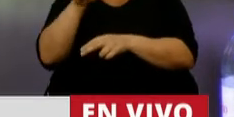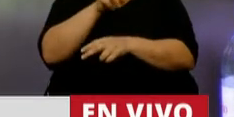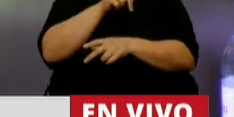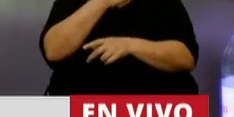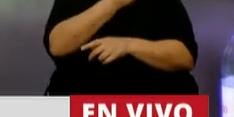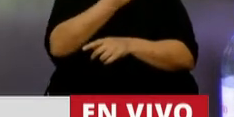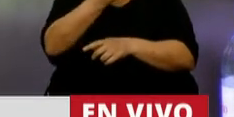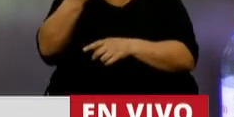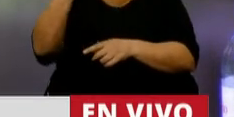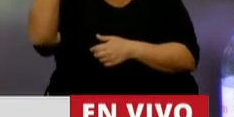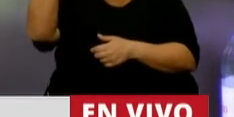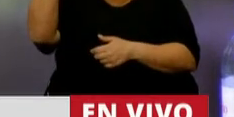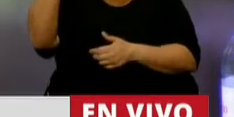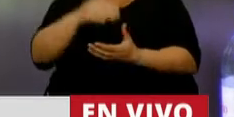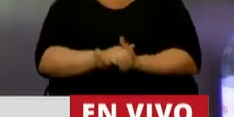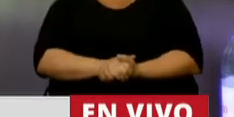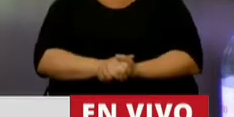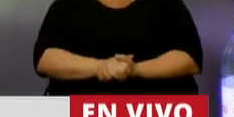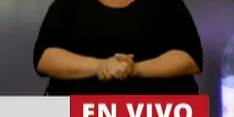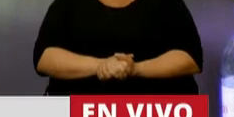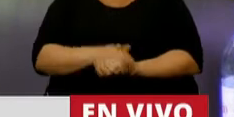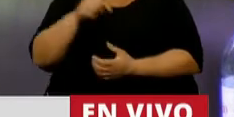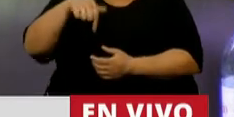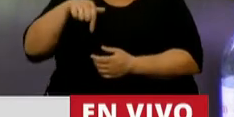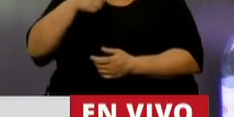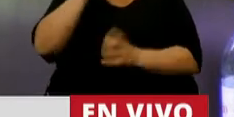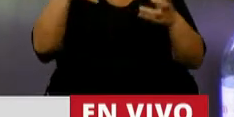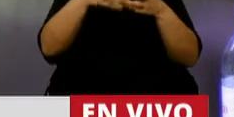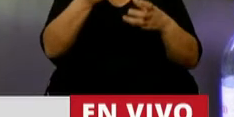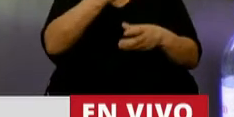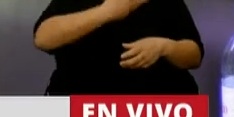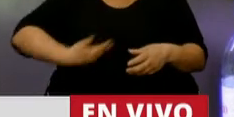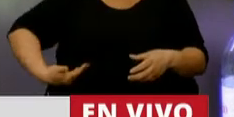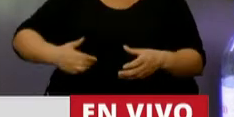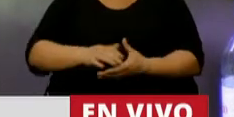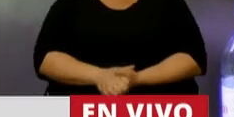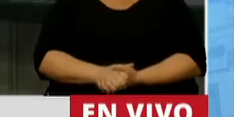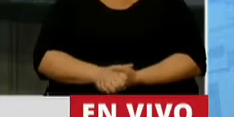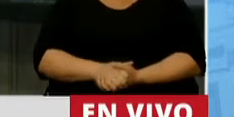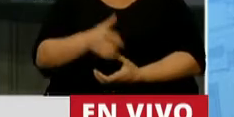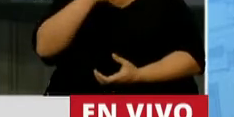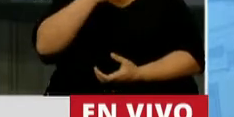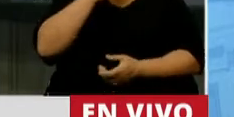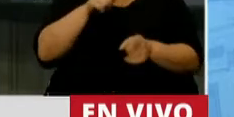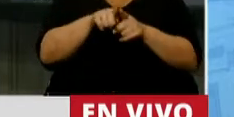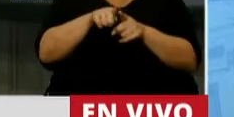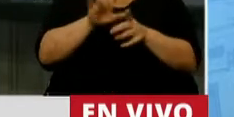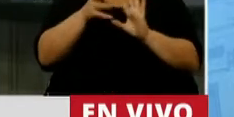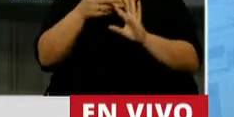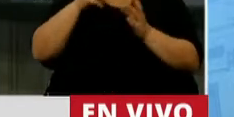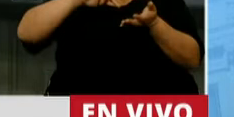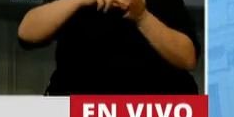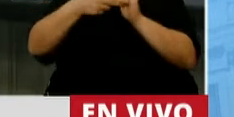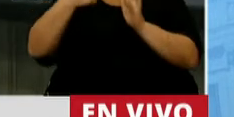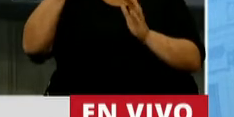de los discursos que ha hecho el ahora oficialismo y pareciera que la